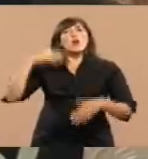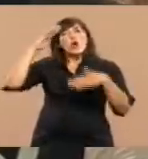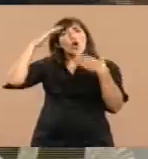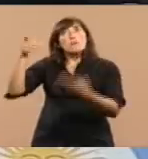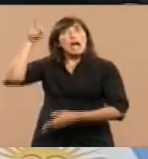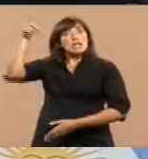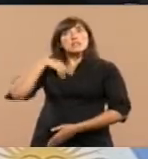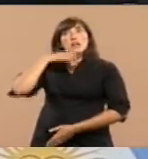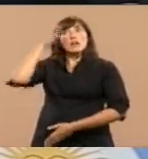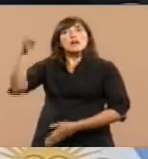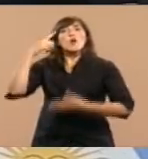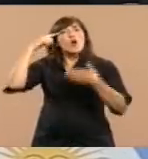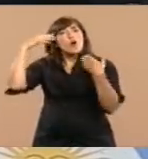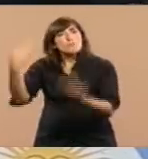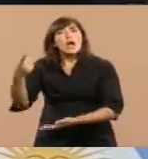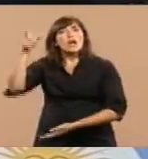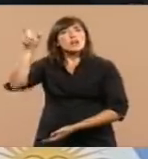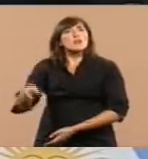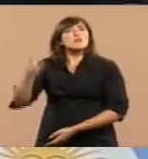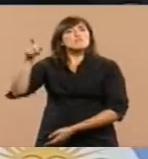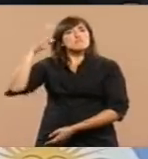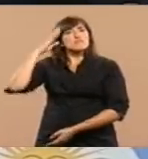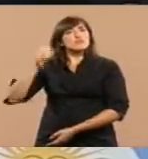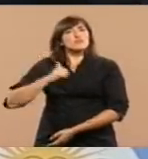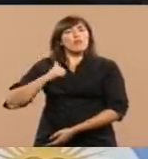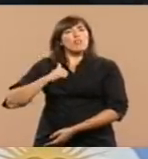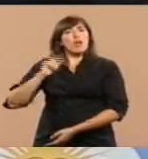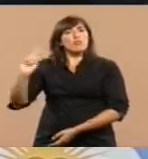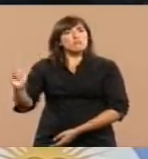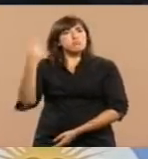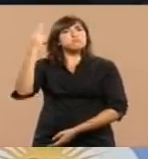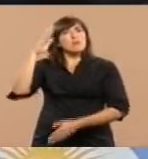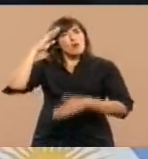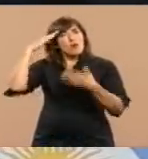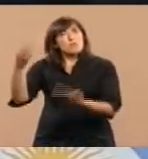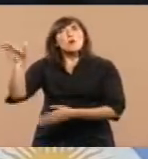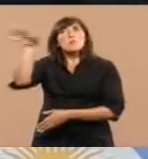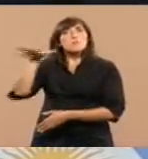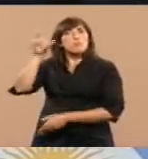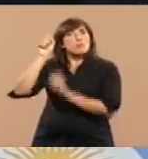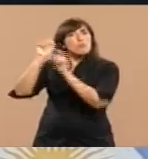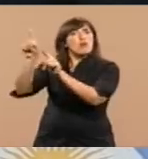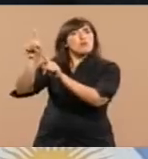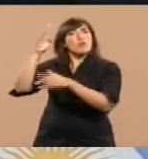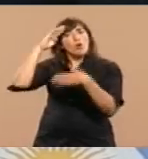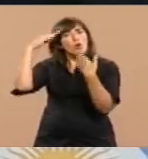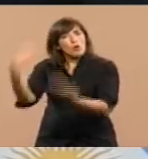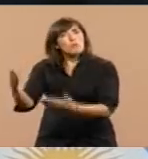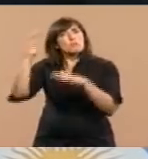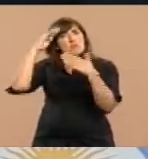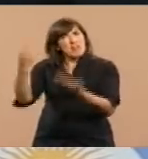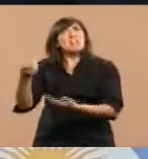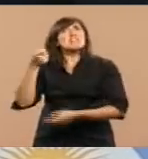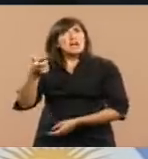soldado caído, un homenaje sentido que el pueblo ruso y casi